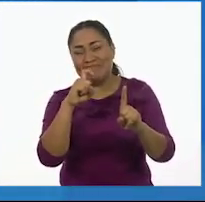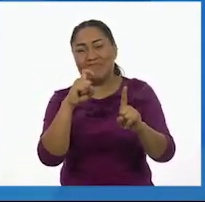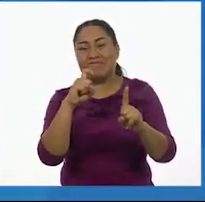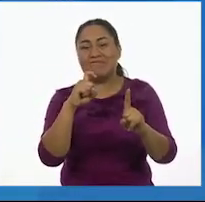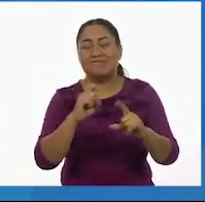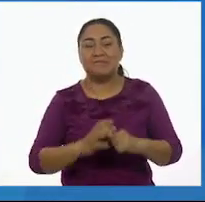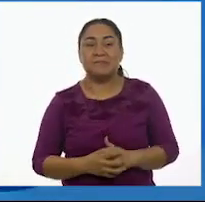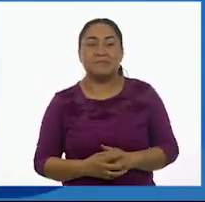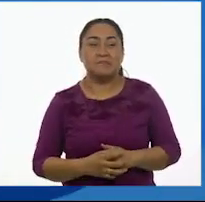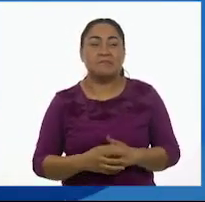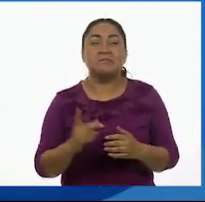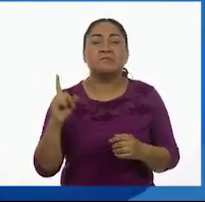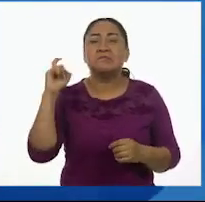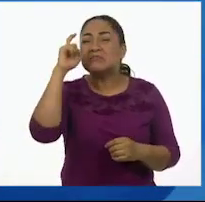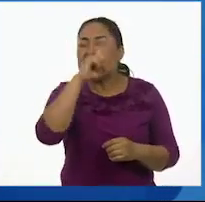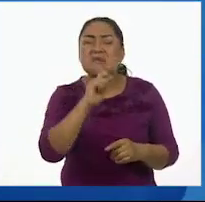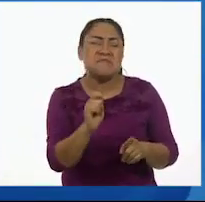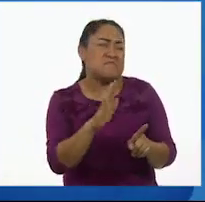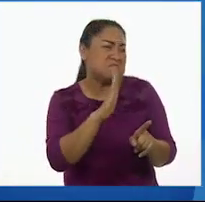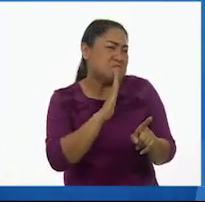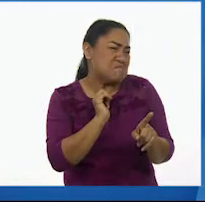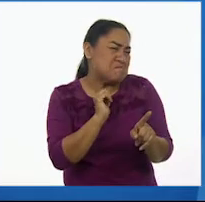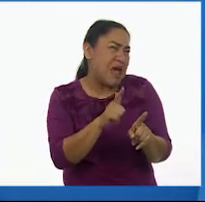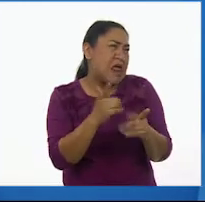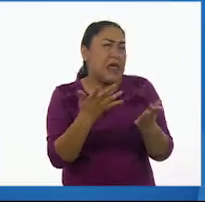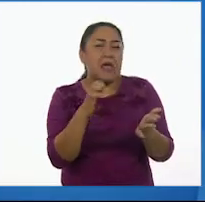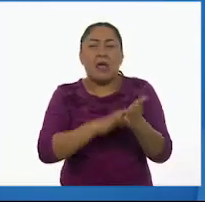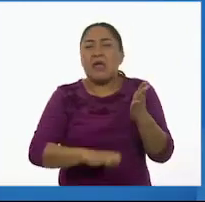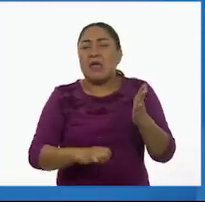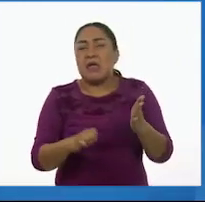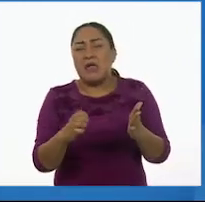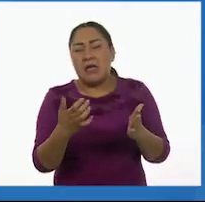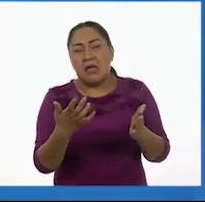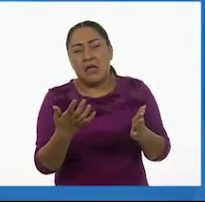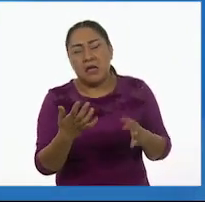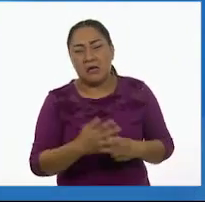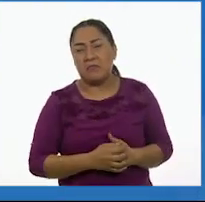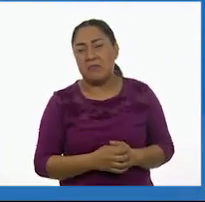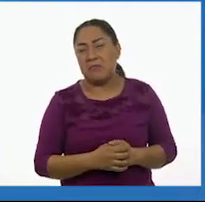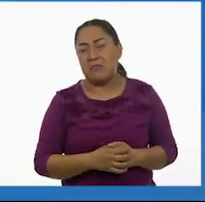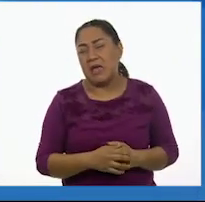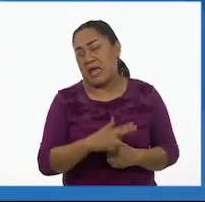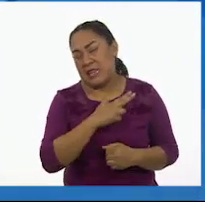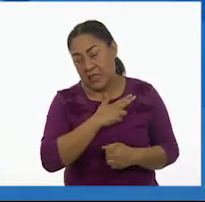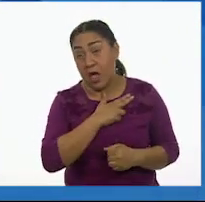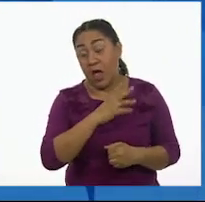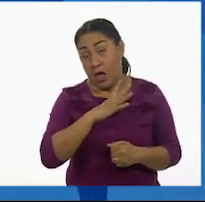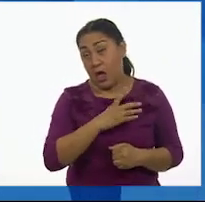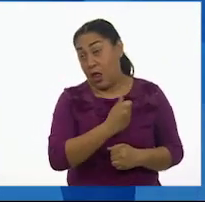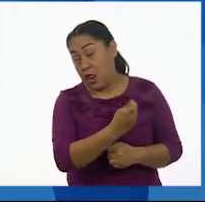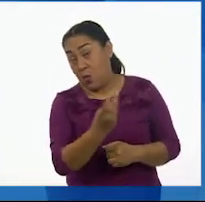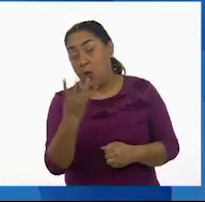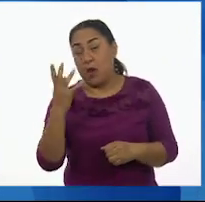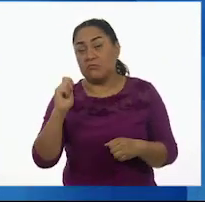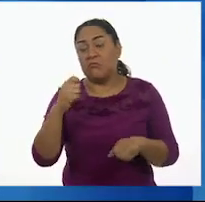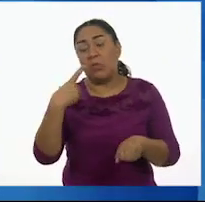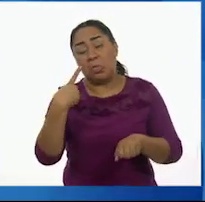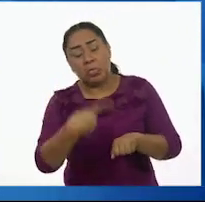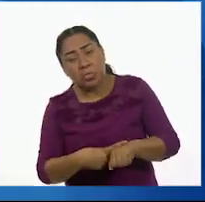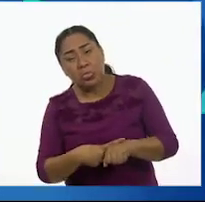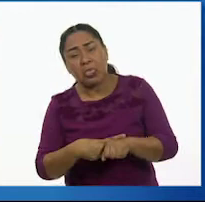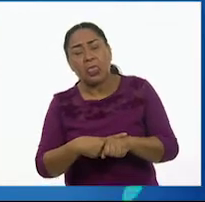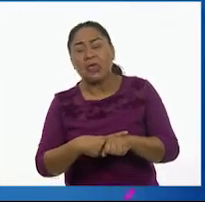por un defecto, ¿no? Como lo pone tal vez una herida. Por ejemplo, hay enfermedades que te dejan inválido